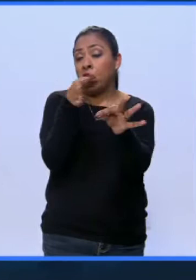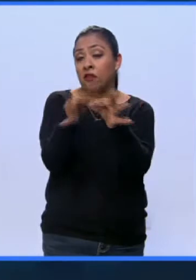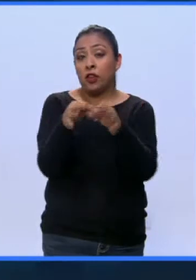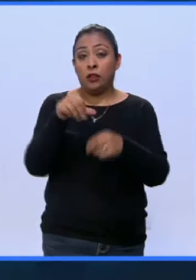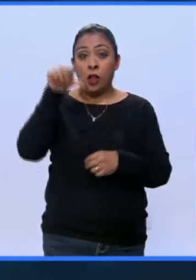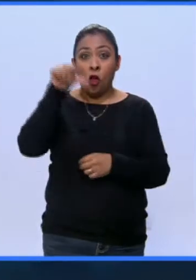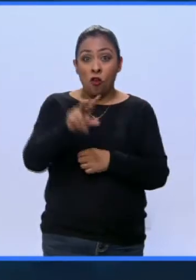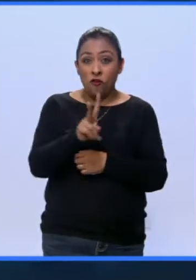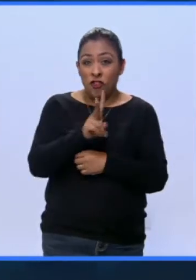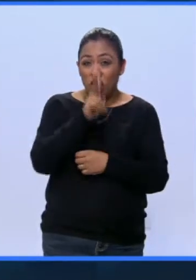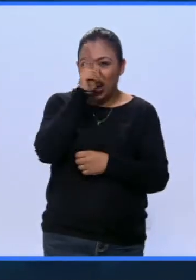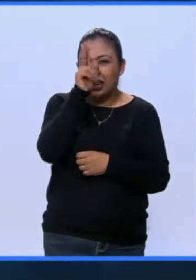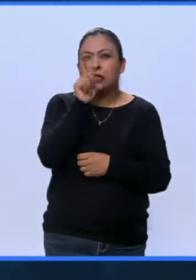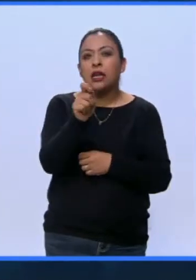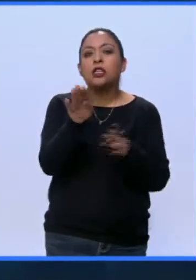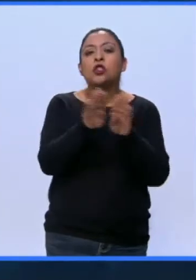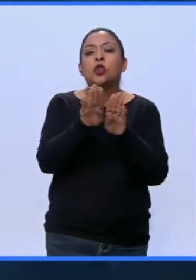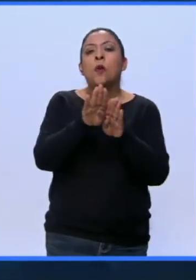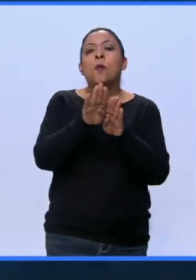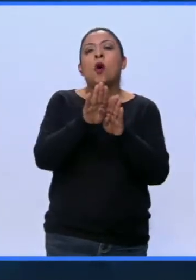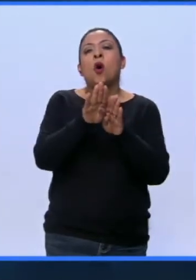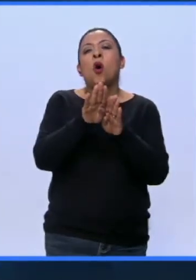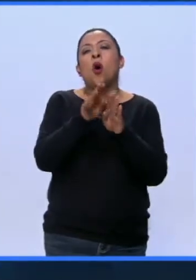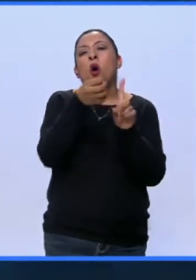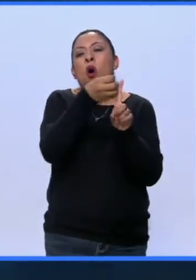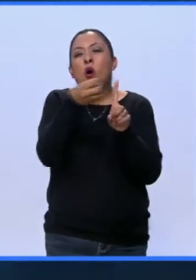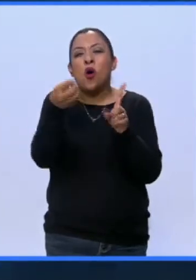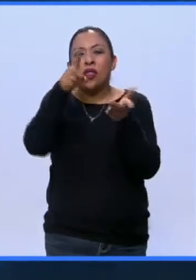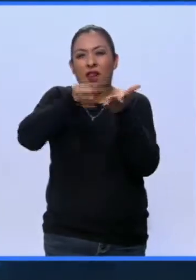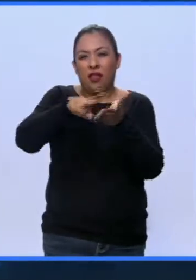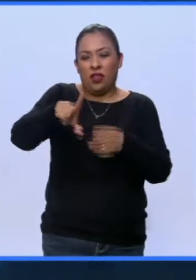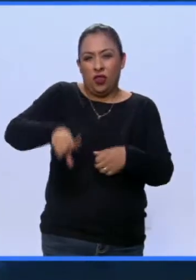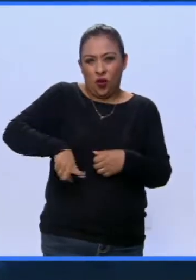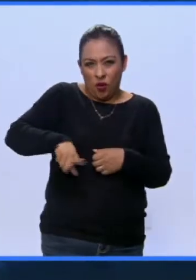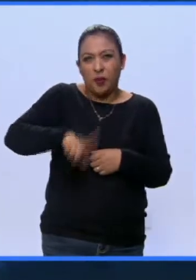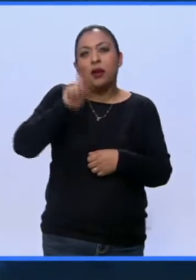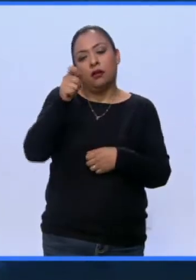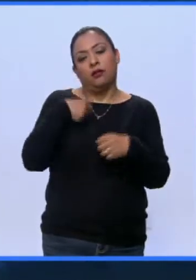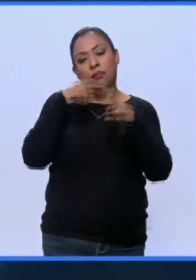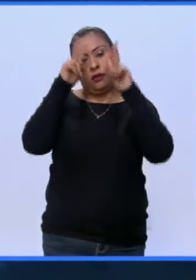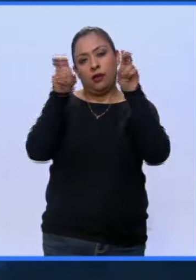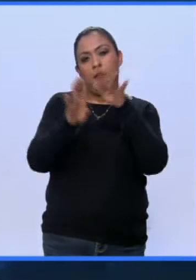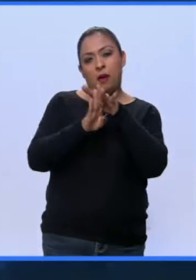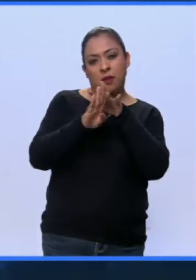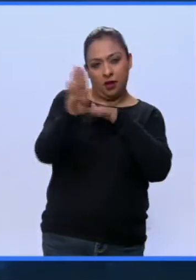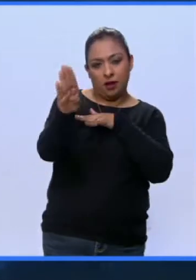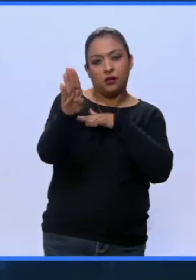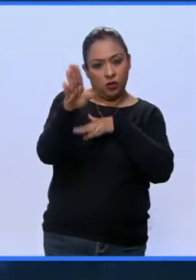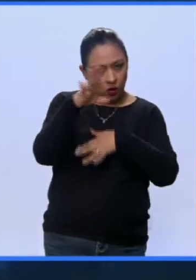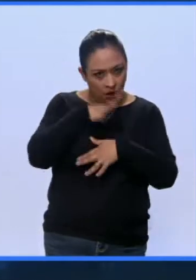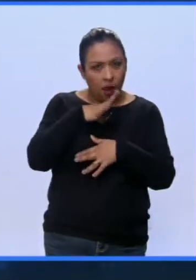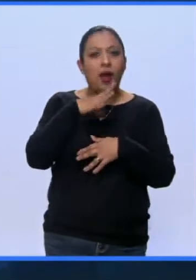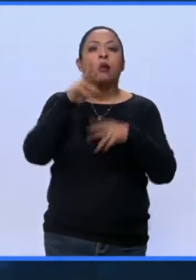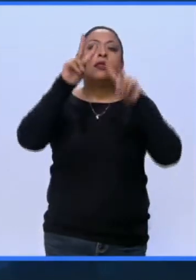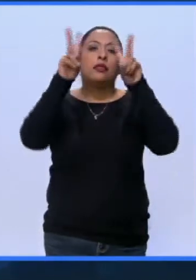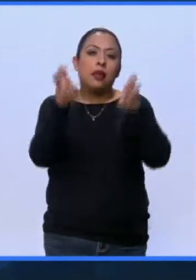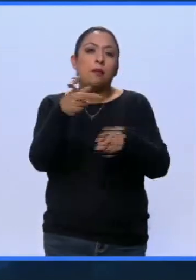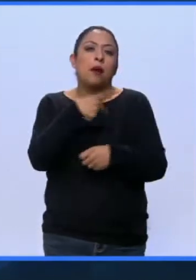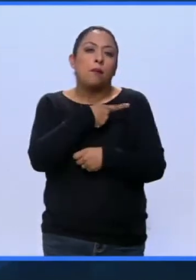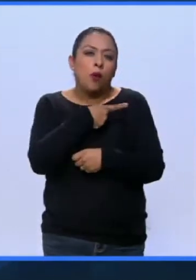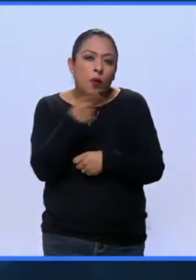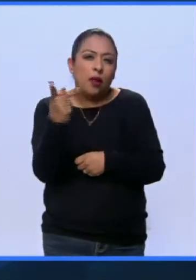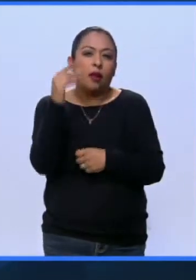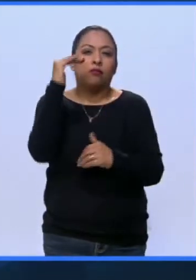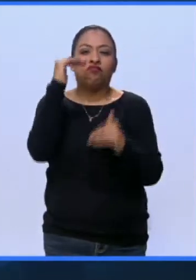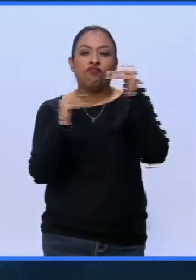es una violencia estructural que atraviesa el tema de la migración, que atraviesa el tema de la pobreza y la desigualdad en